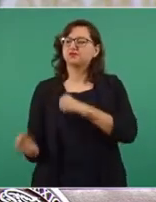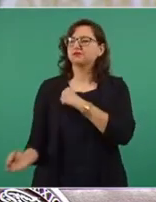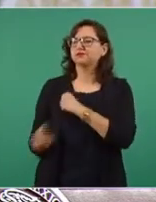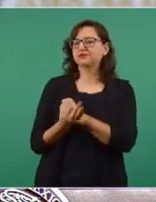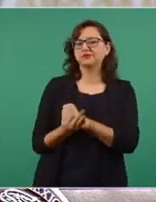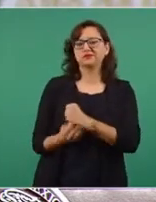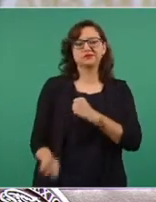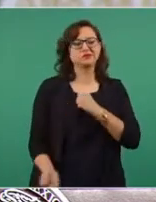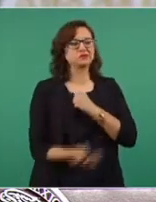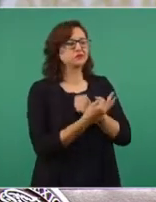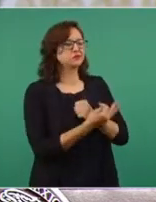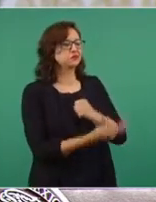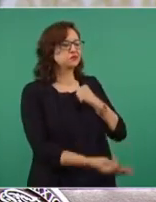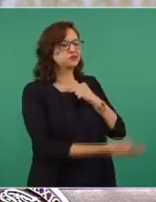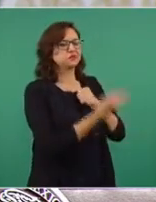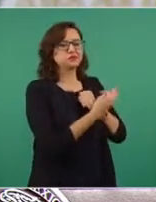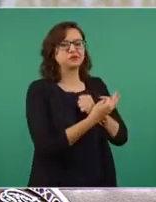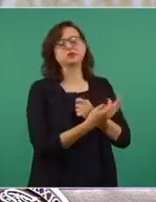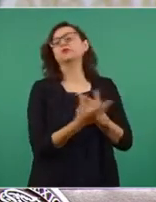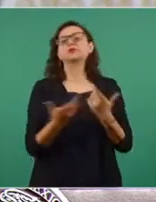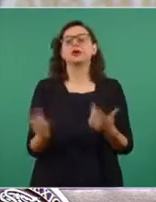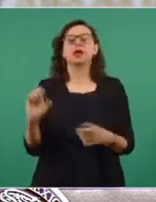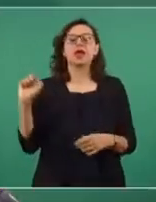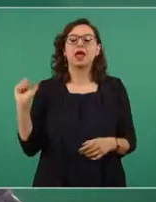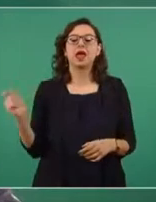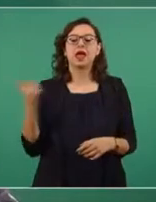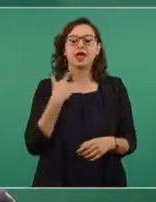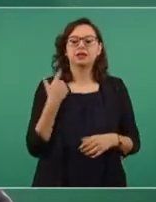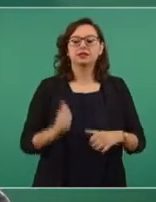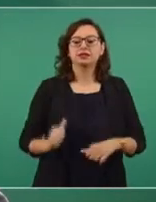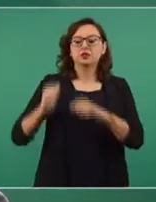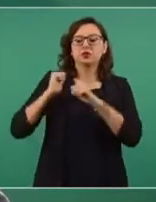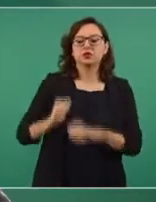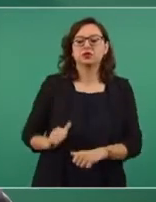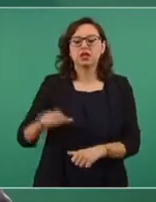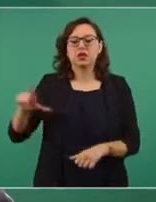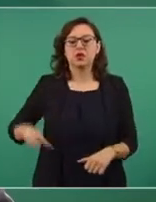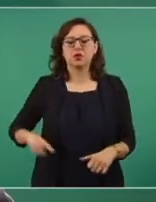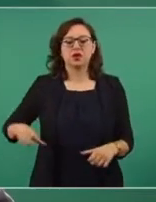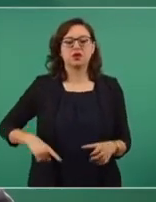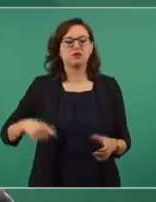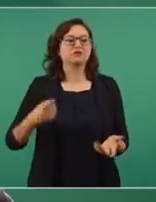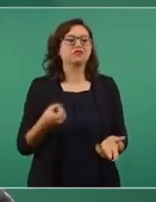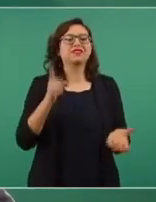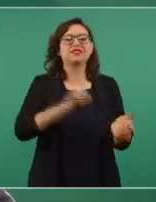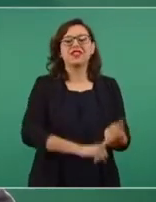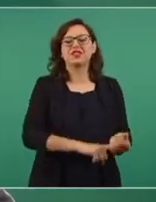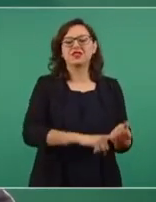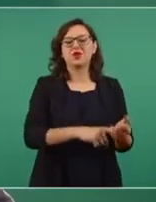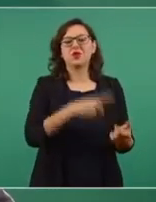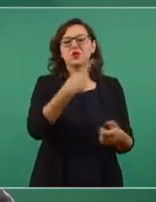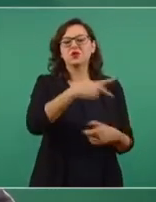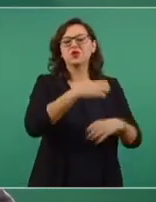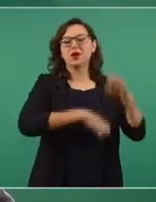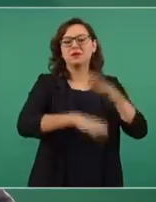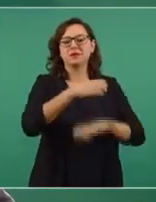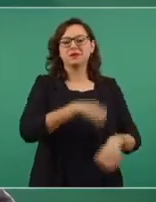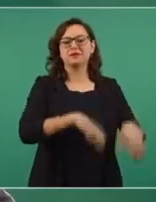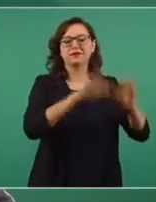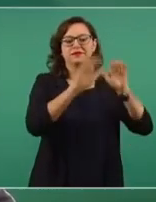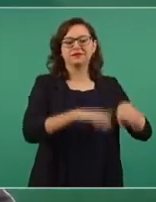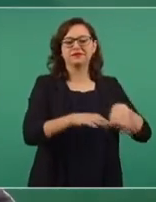y a exfuncionarios de las mismas instituciones trabajando para ellos porque eran los que sabían